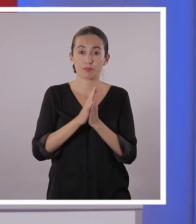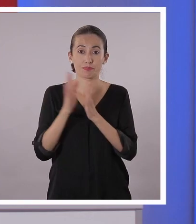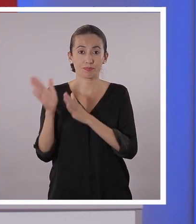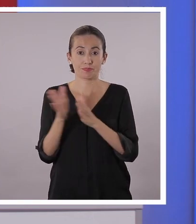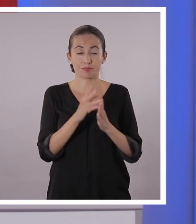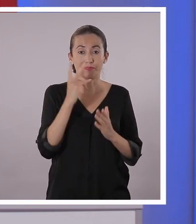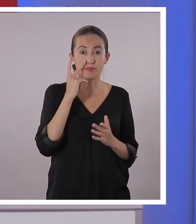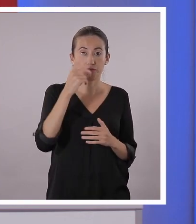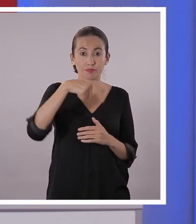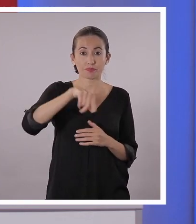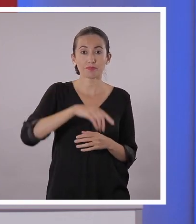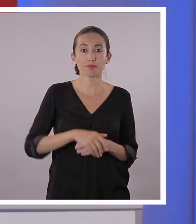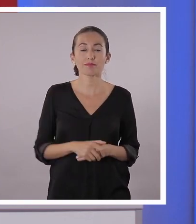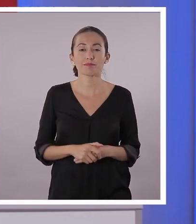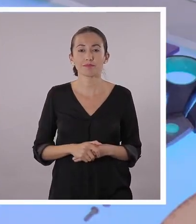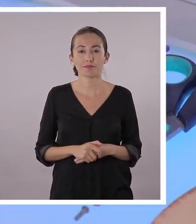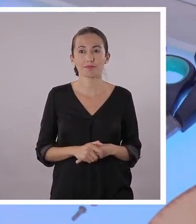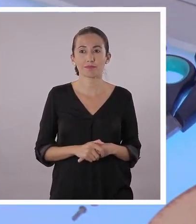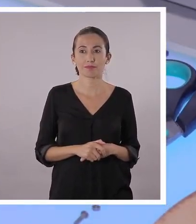la punta de nuestro cautín.